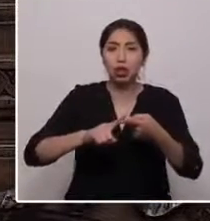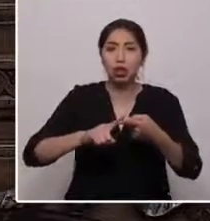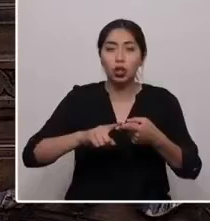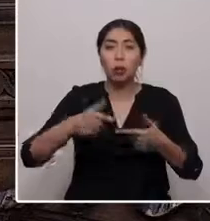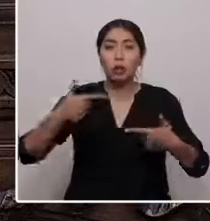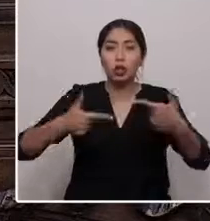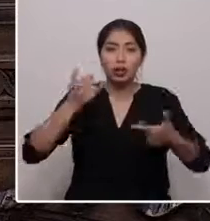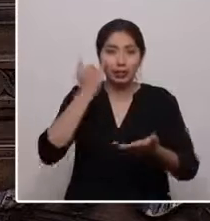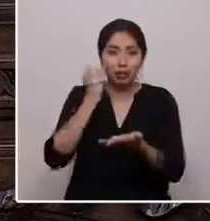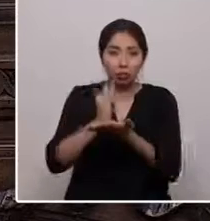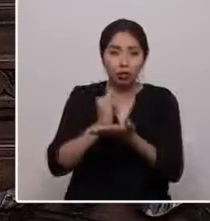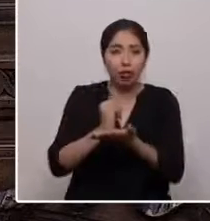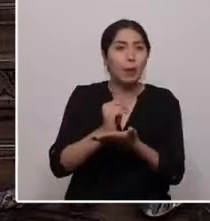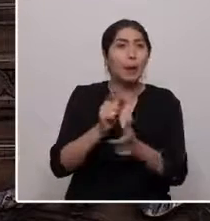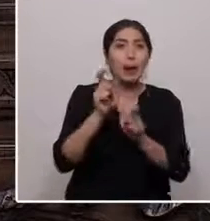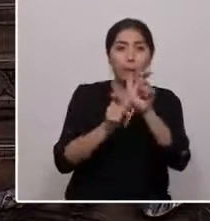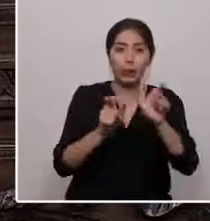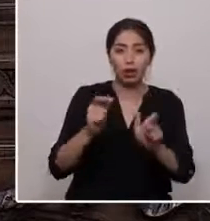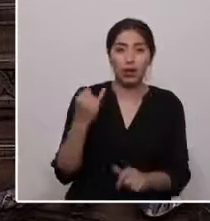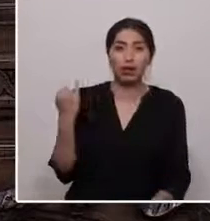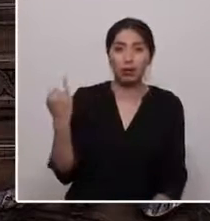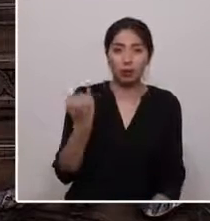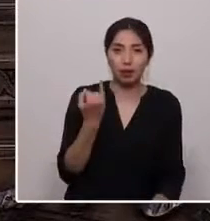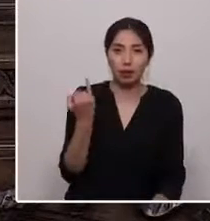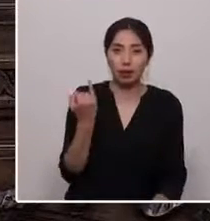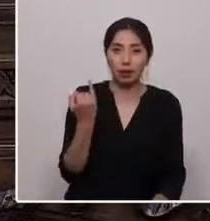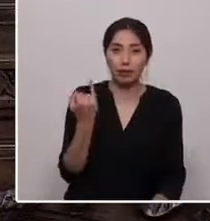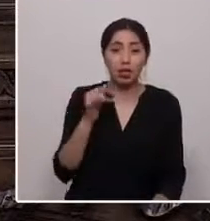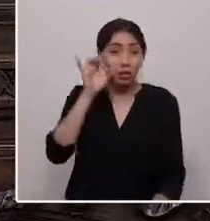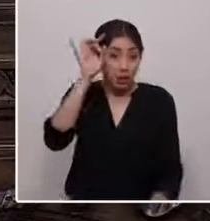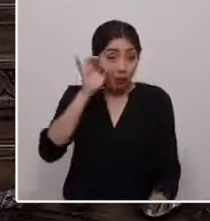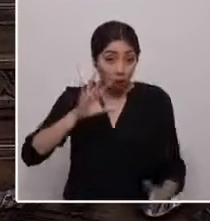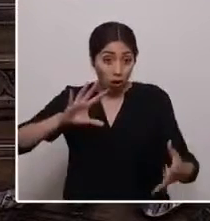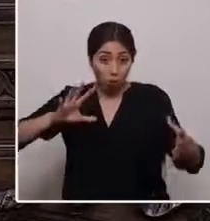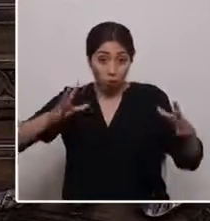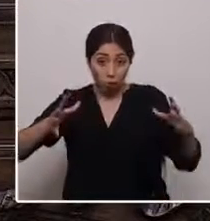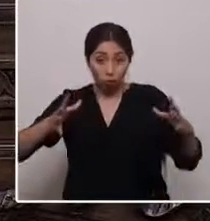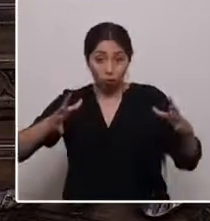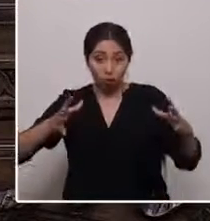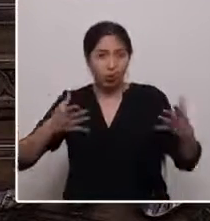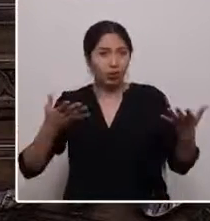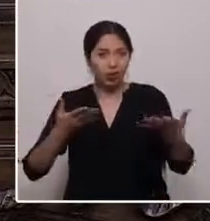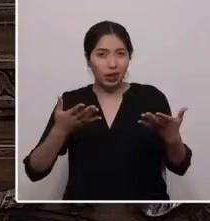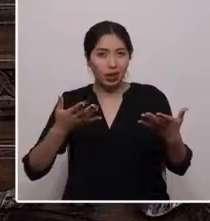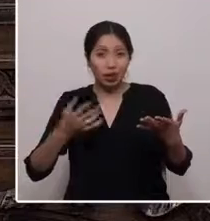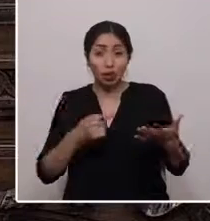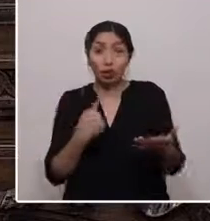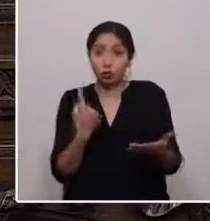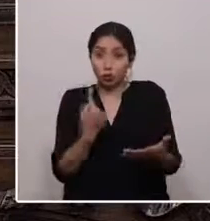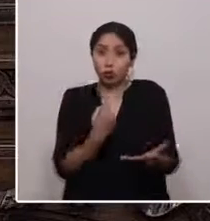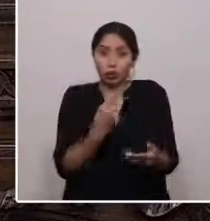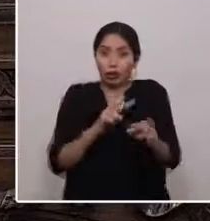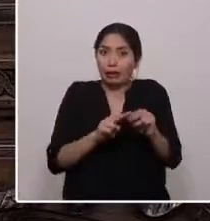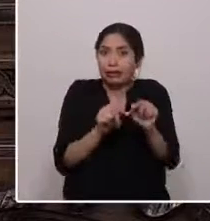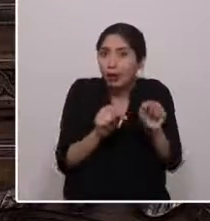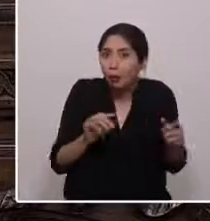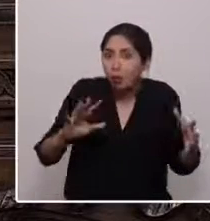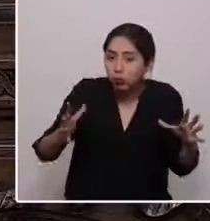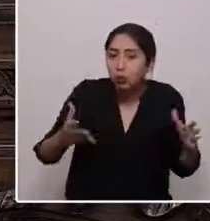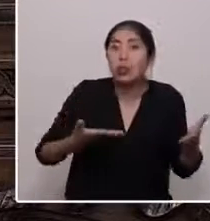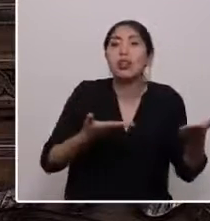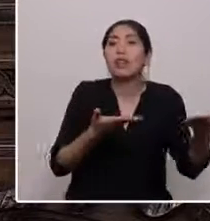independientes. Sabemos que nuestro mundo es y será lo que nosotras y nosotras hagamos de él. Por ello invitamos a las